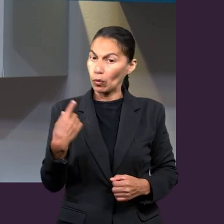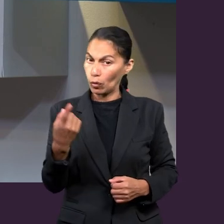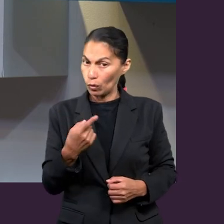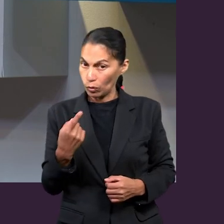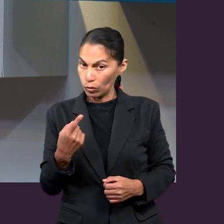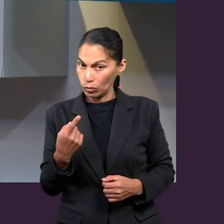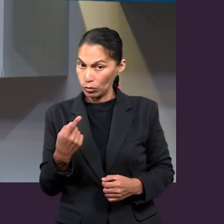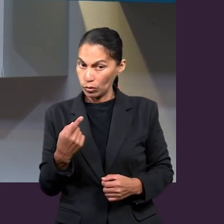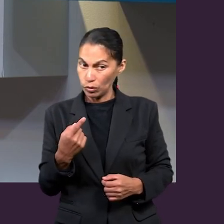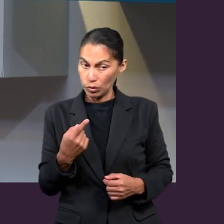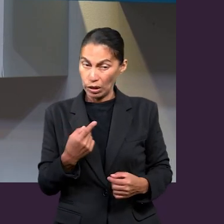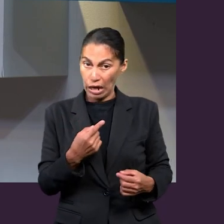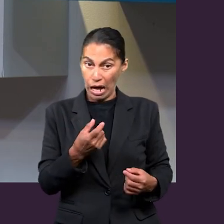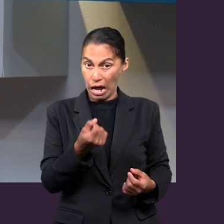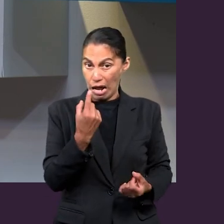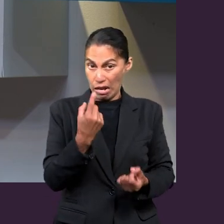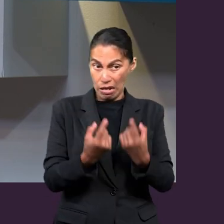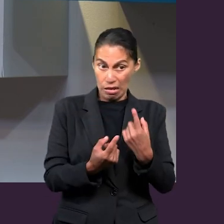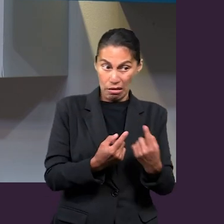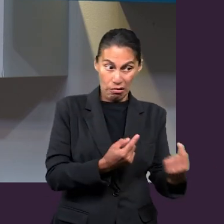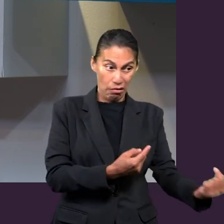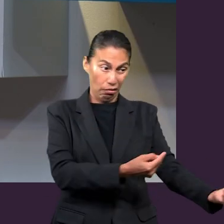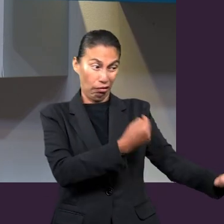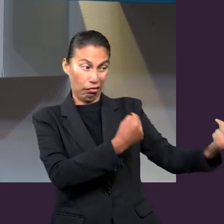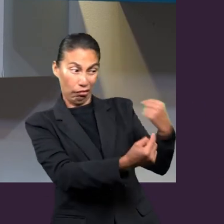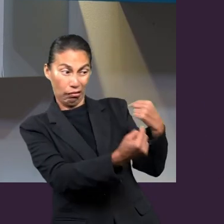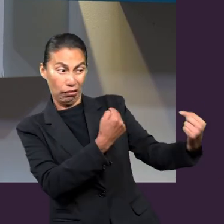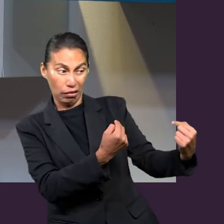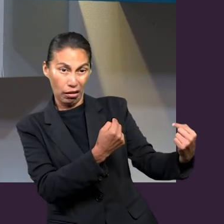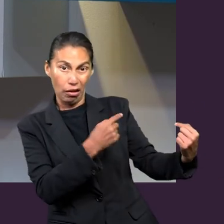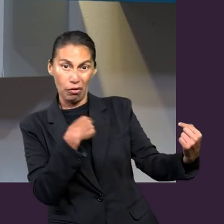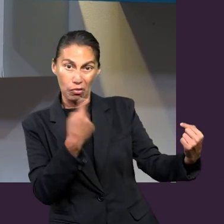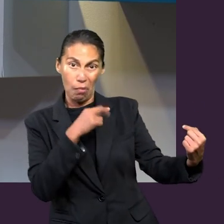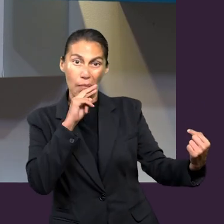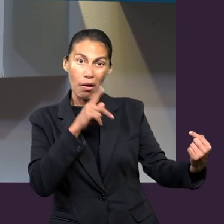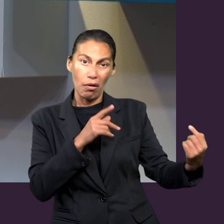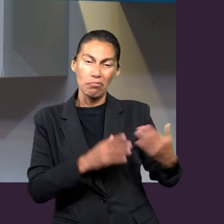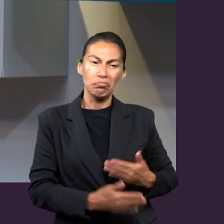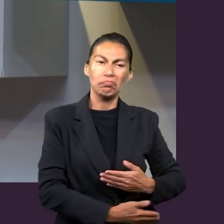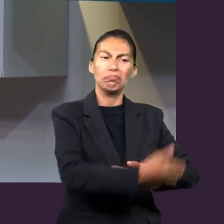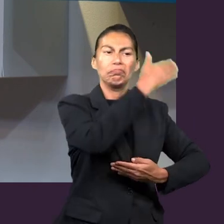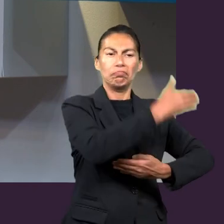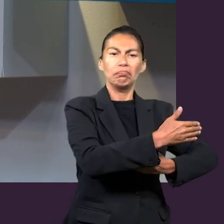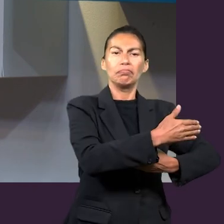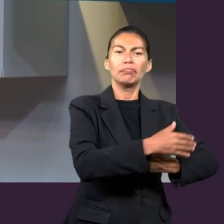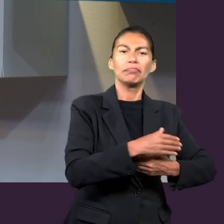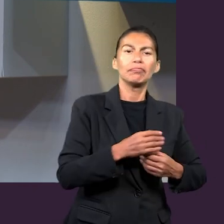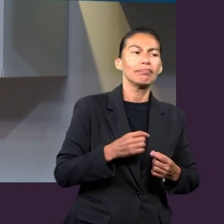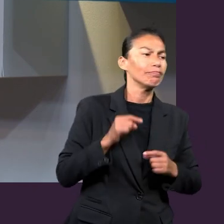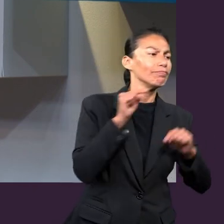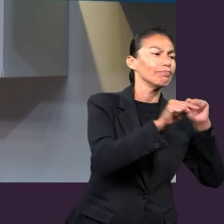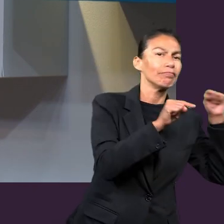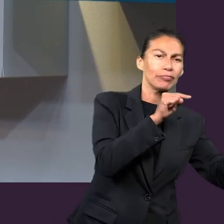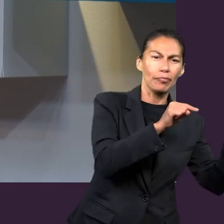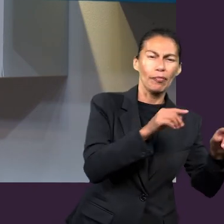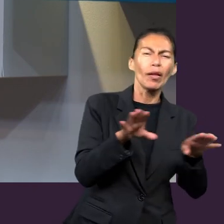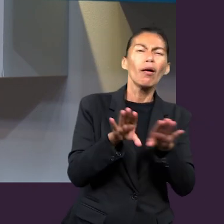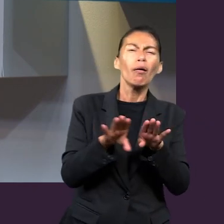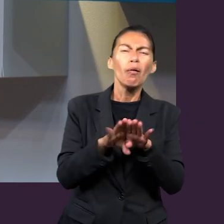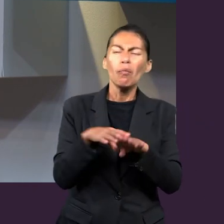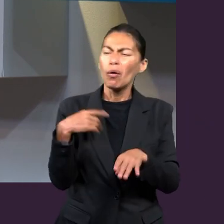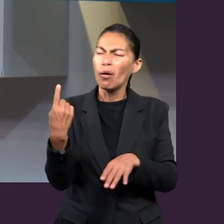manera de defenderse de un ataque es contraatacar. O sea, la mejor manera que tiene el cristiano